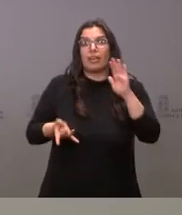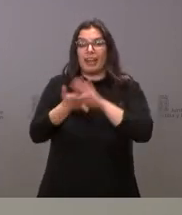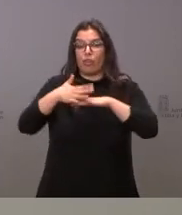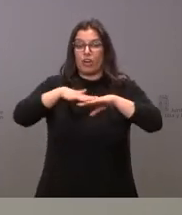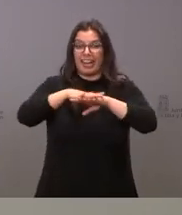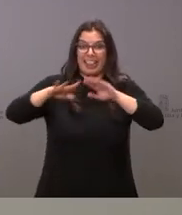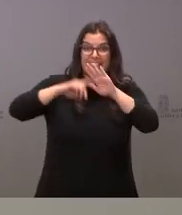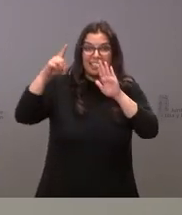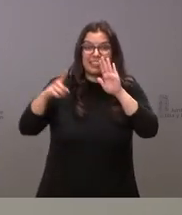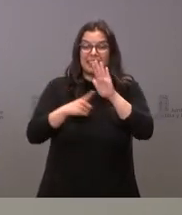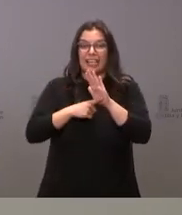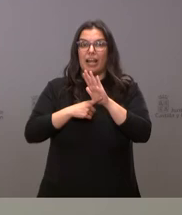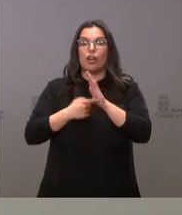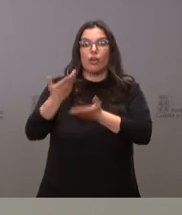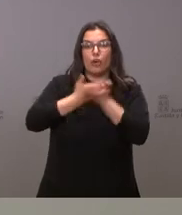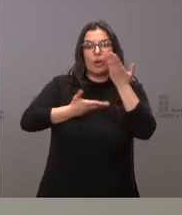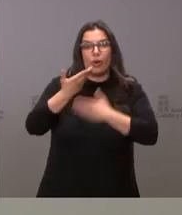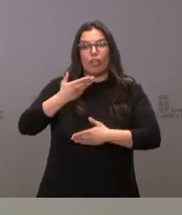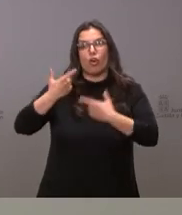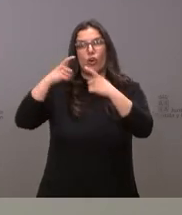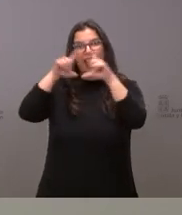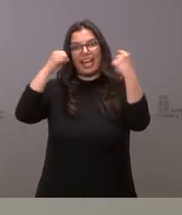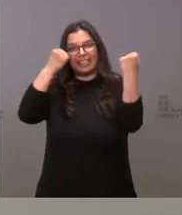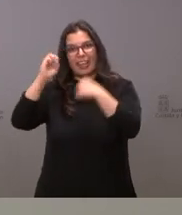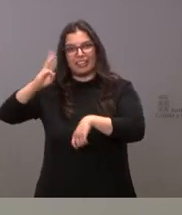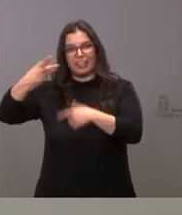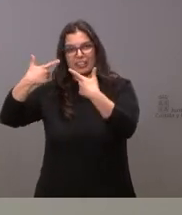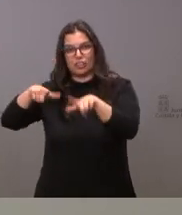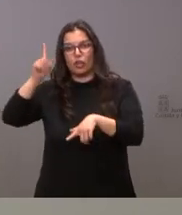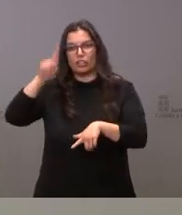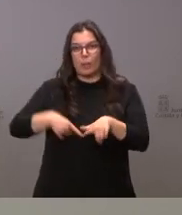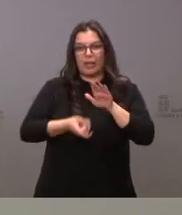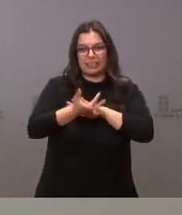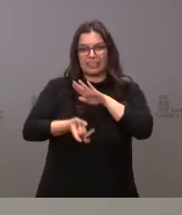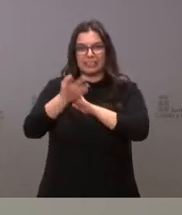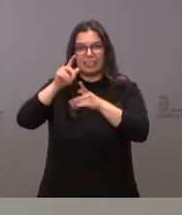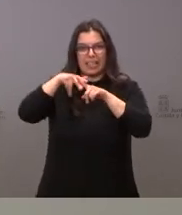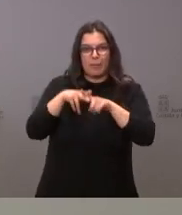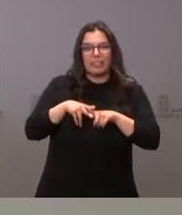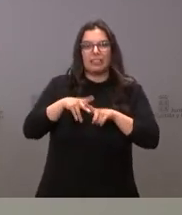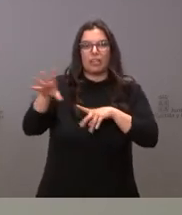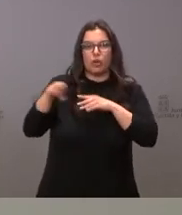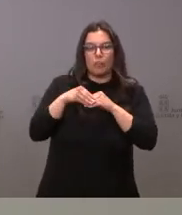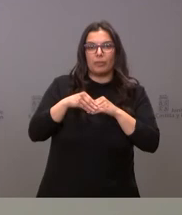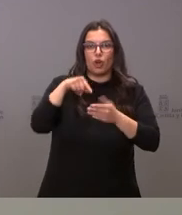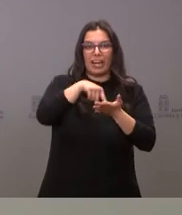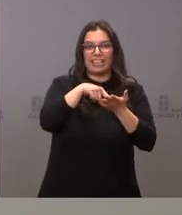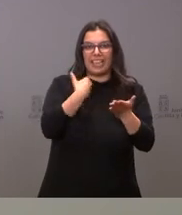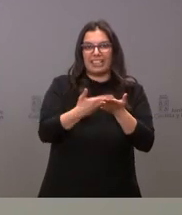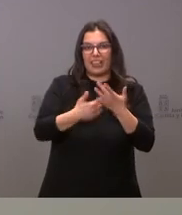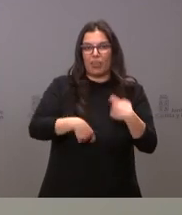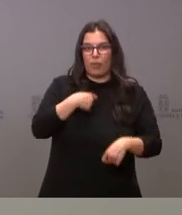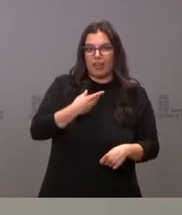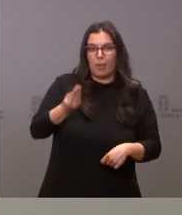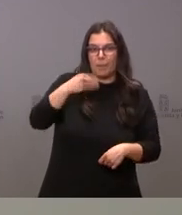integral de la colaboración con el tercer sector de la puesta en marcha de estos dispositivos de los complementos de la renta garantizada de ciudadanía del